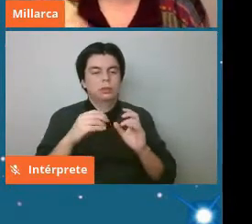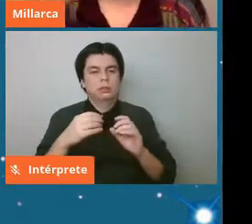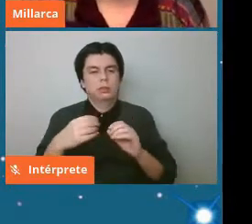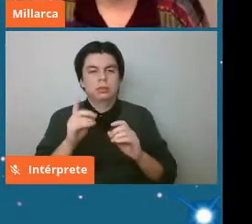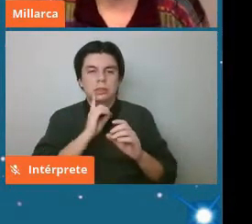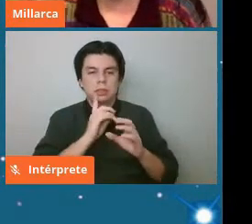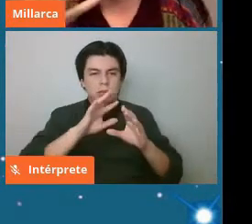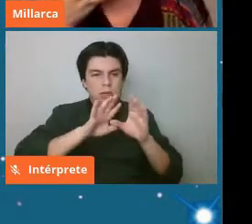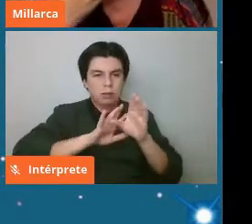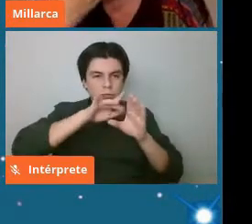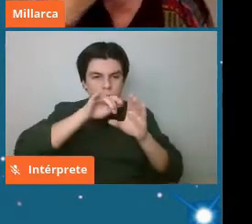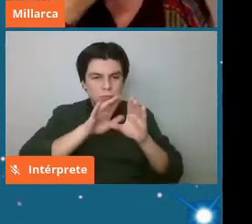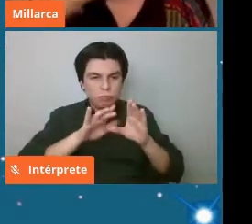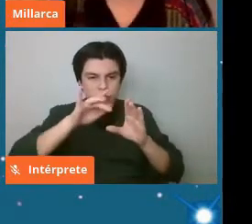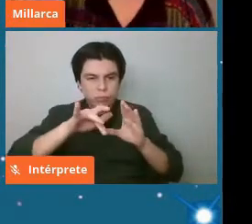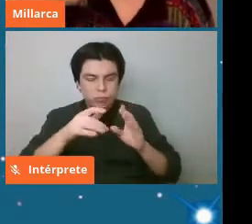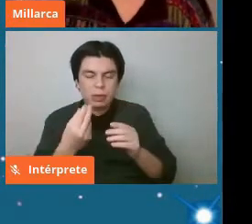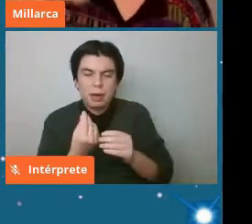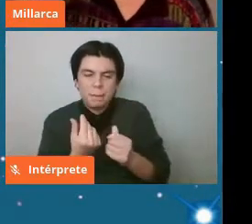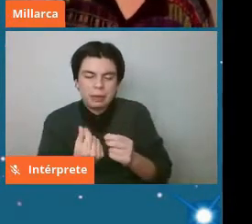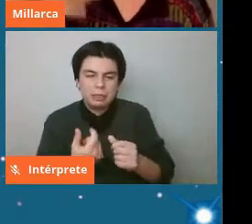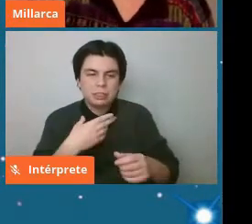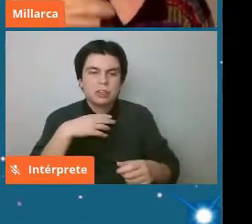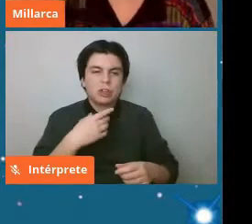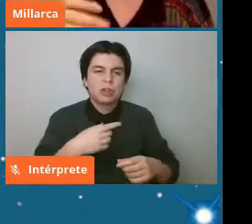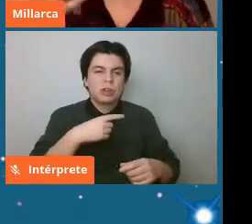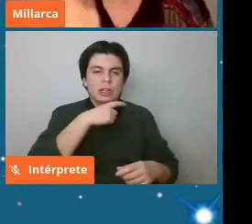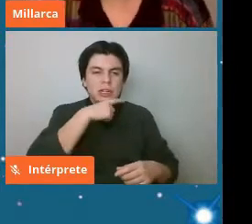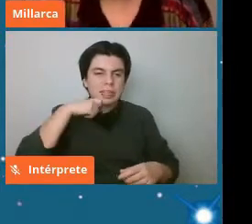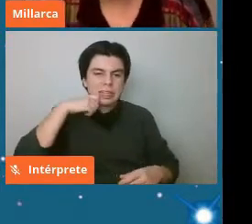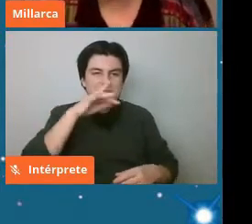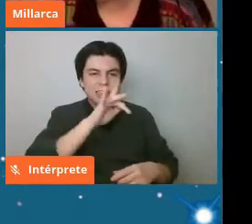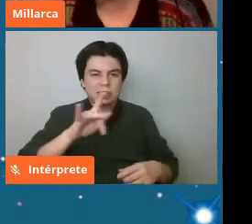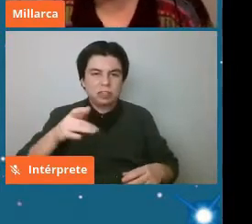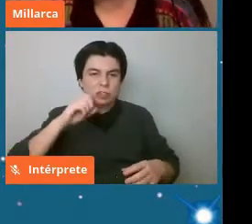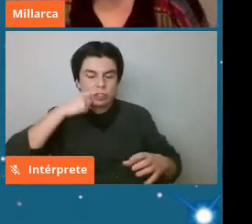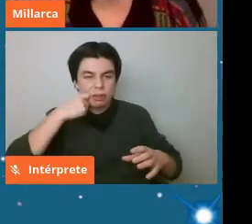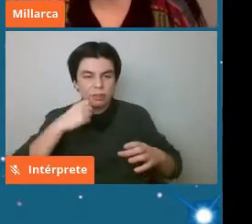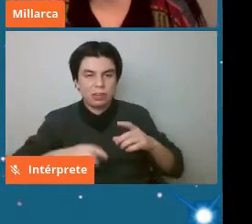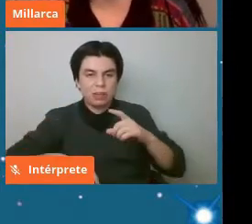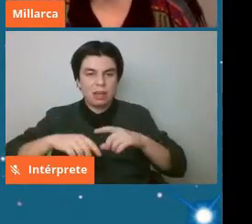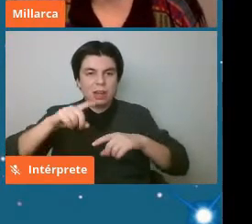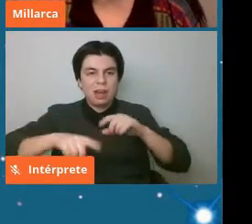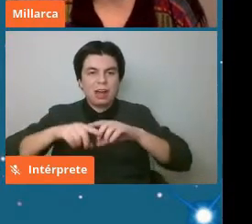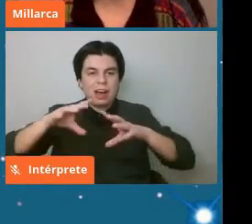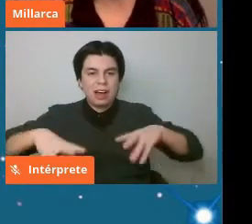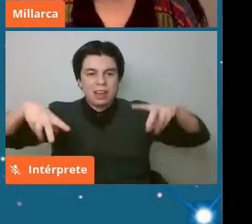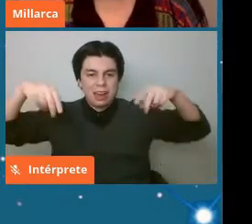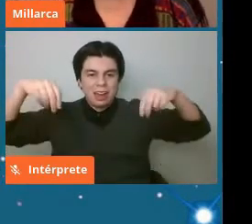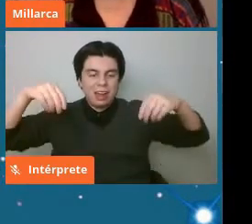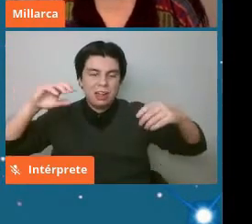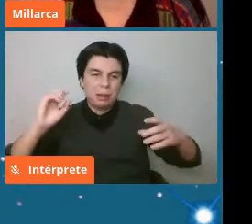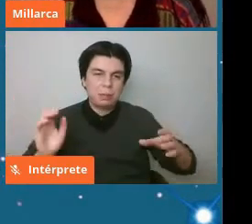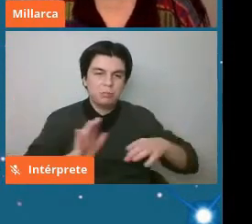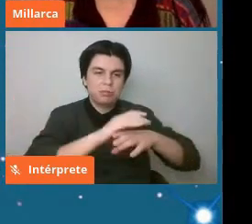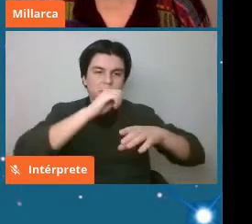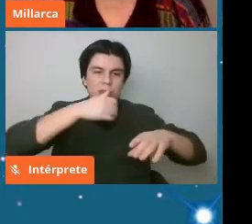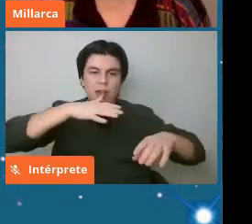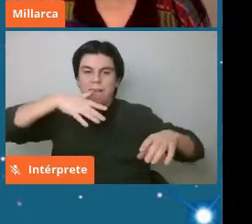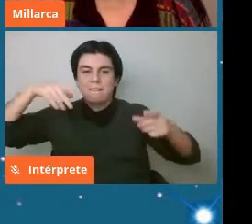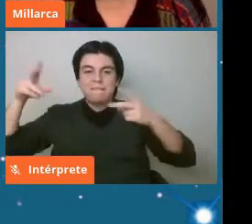erosión asociada a estar en el desierto que eso significa que las partículas de arena los están golpeando todo el rato se llama erosión eólica